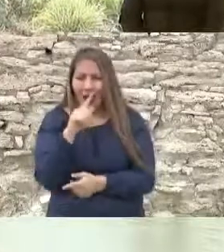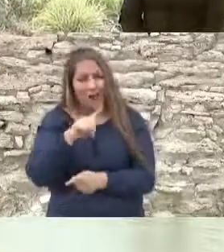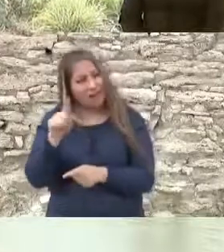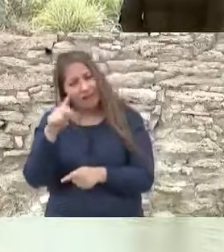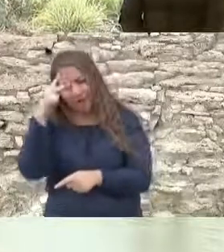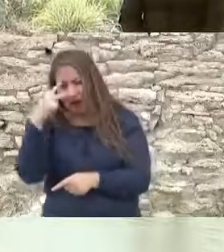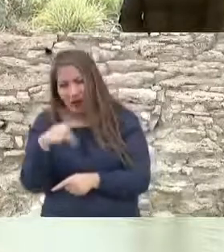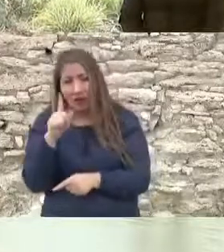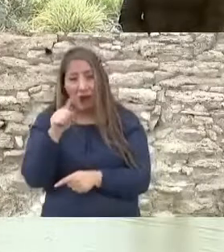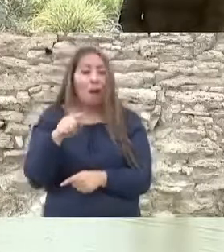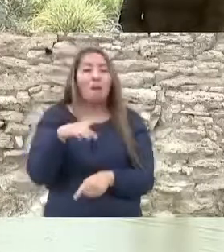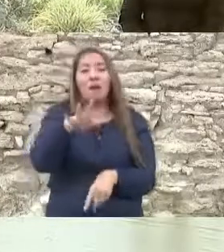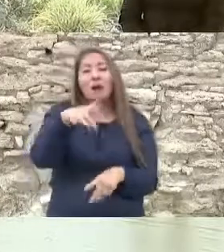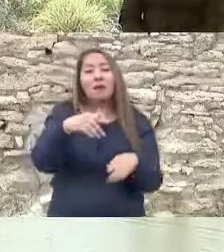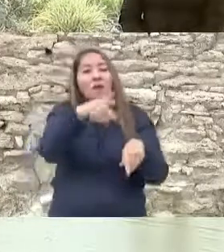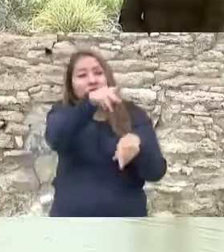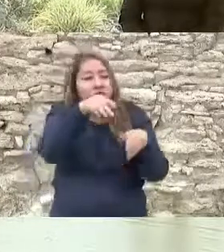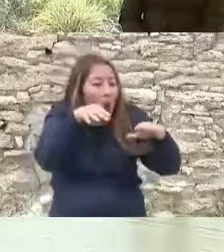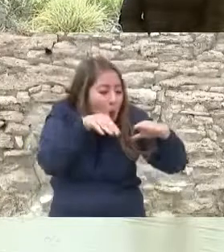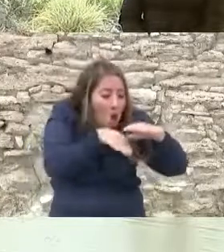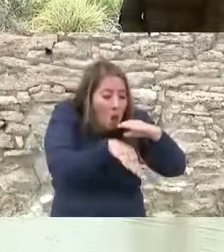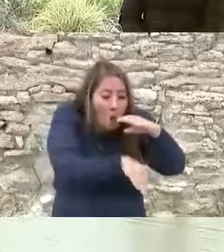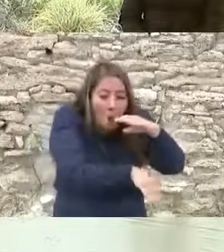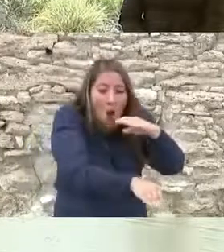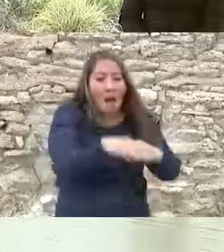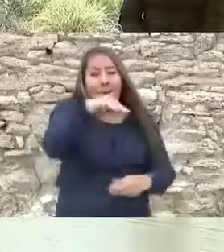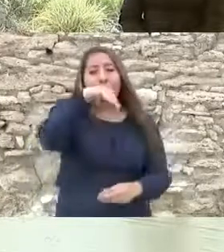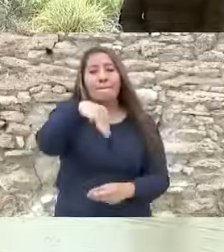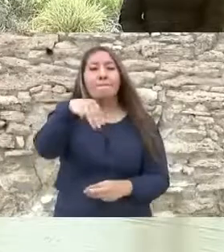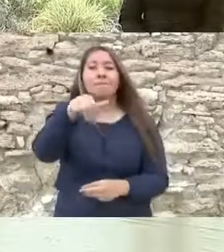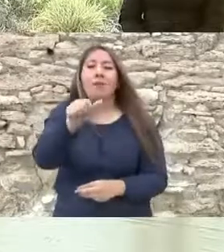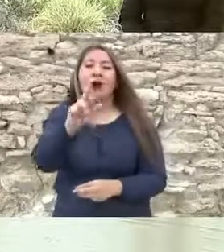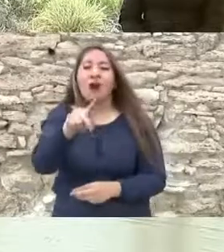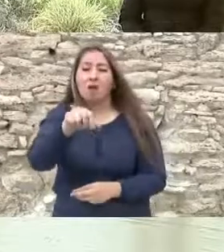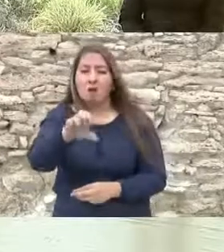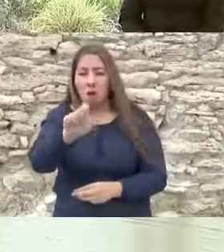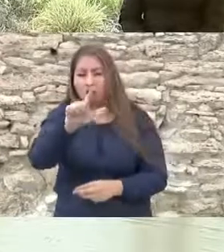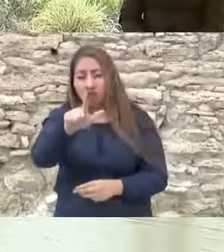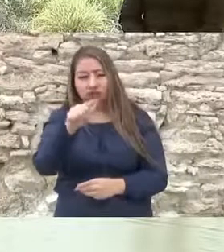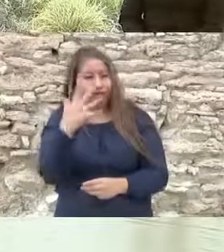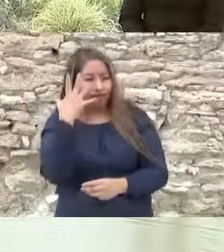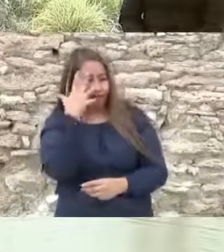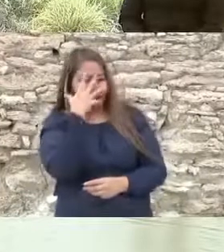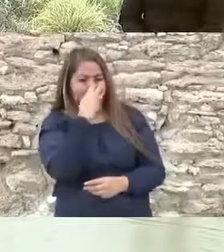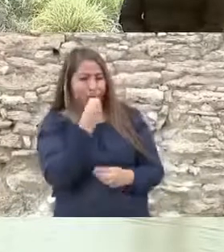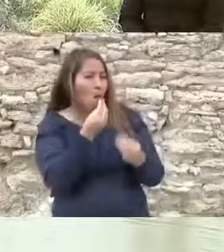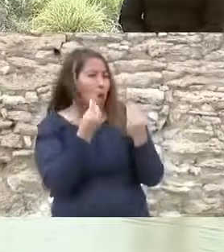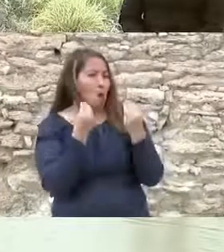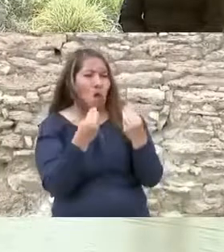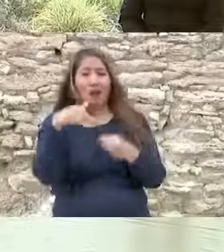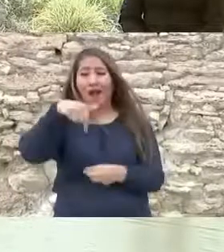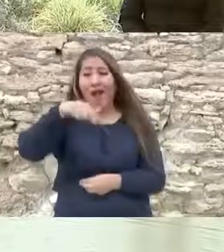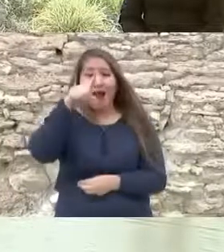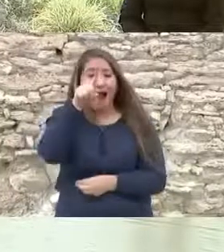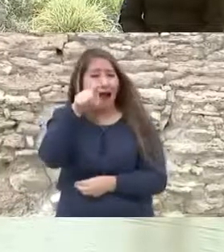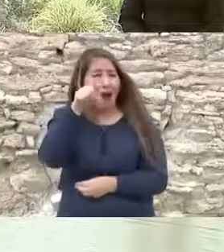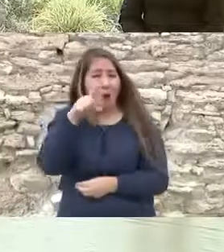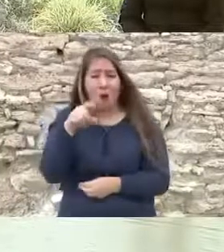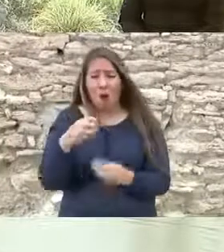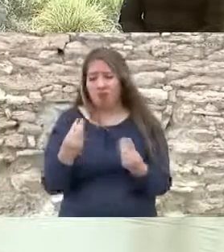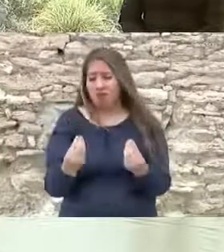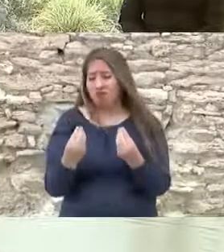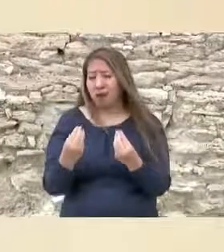blancas dunas de yeso salpicadas de bellos sotoles. Lo más importante es la abundante agua que le ha dado su nombre,